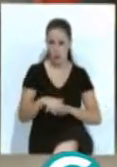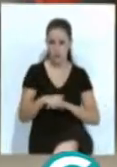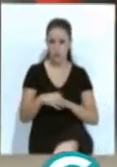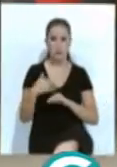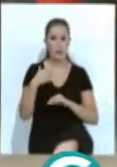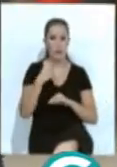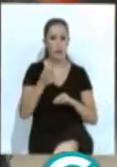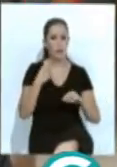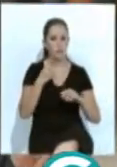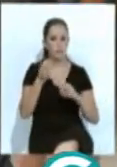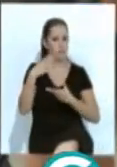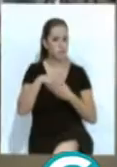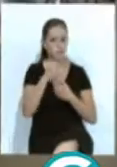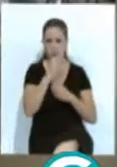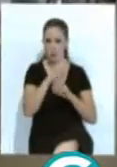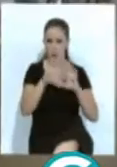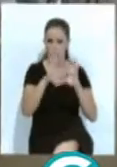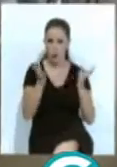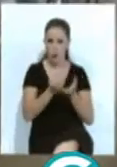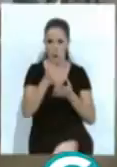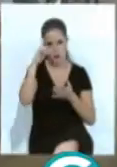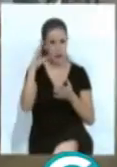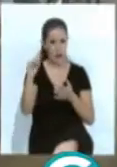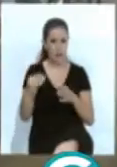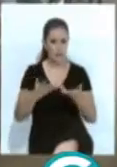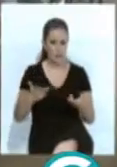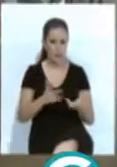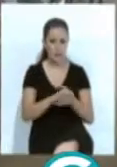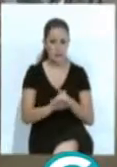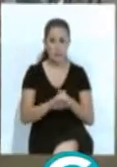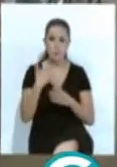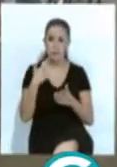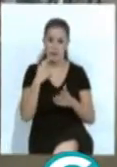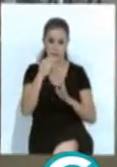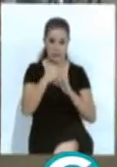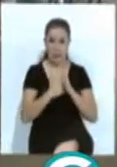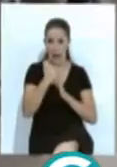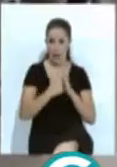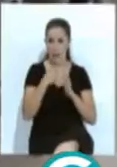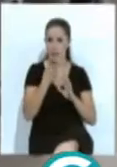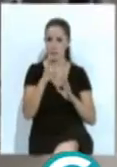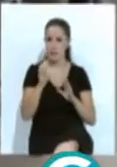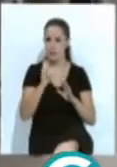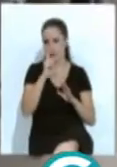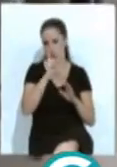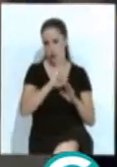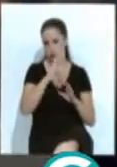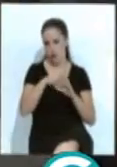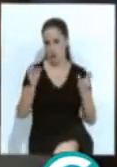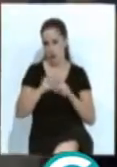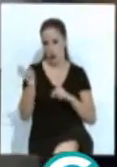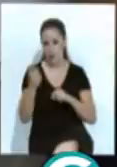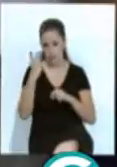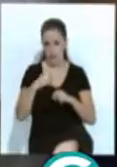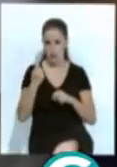identifica como un miembro del grupo llamado de talentos emergentes. En dicho ranking hay otras 30 universidades españolas, entre las que